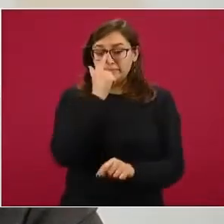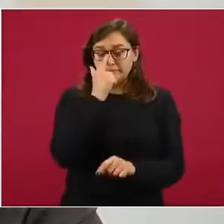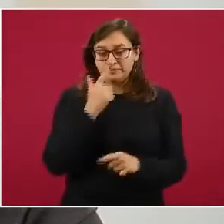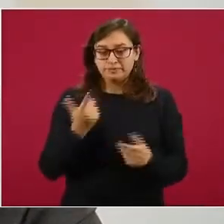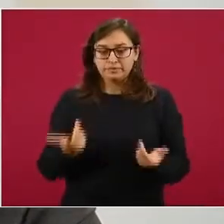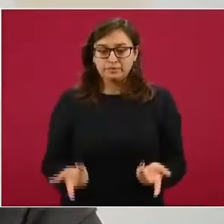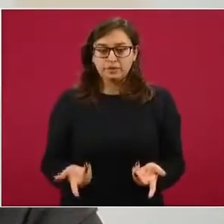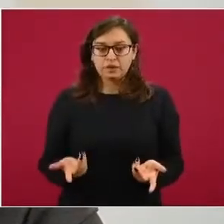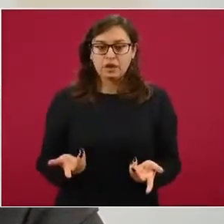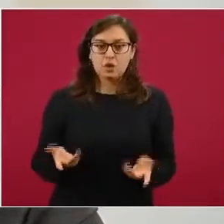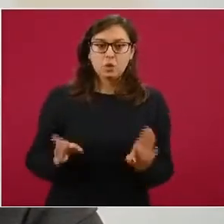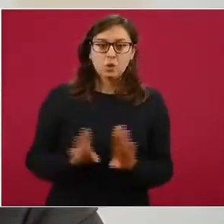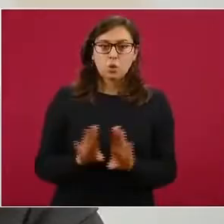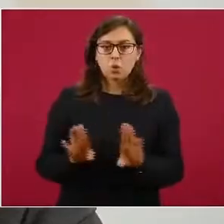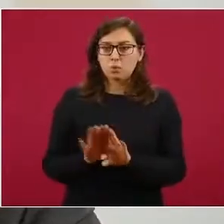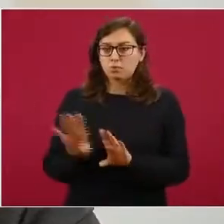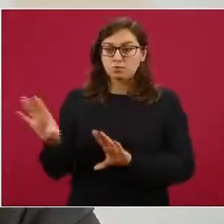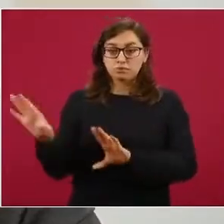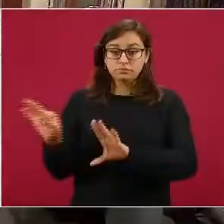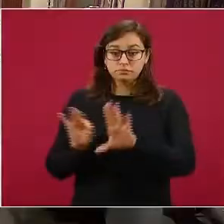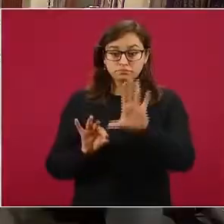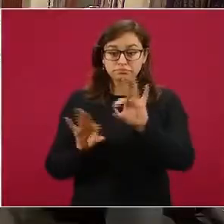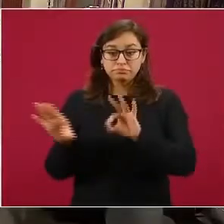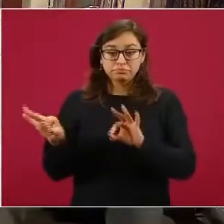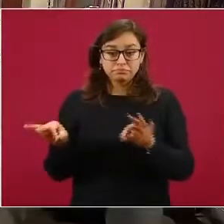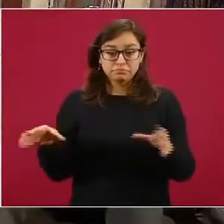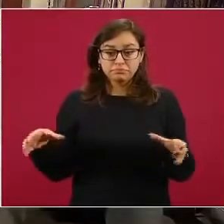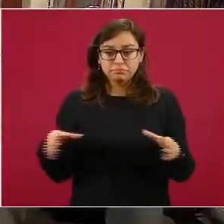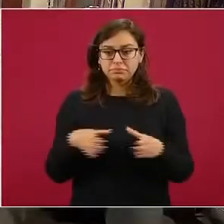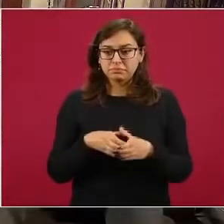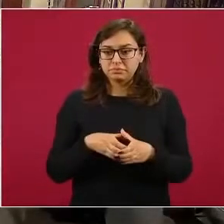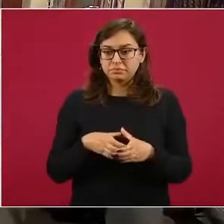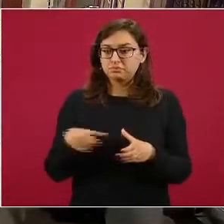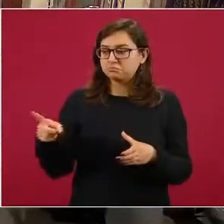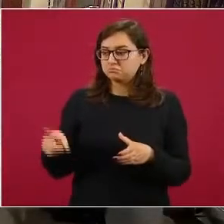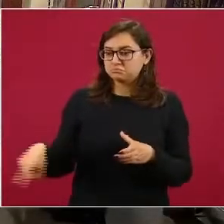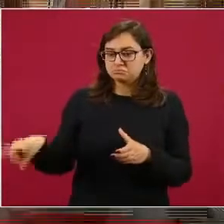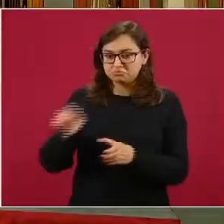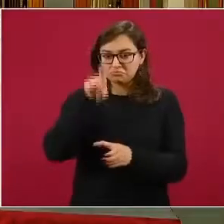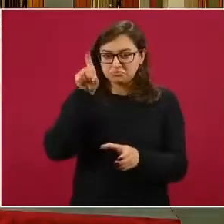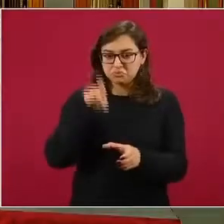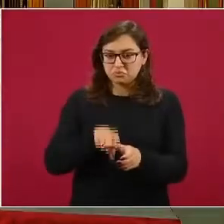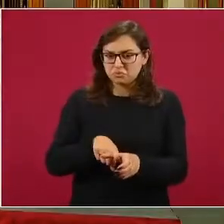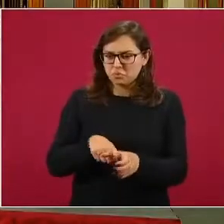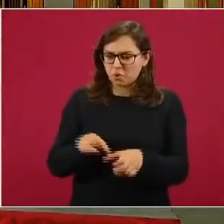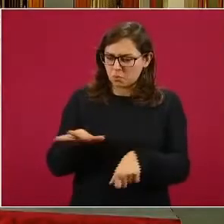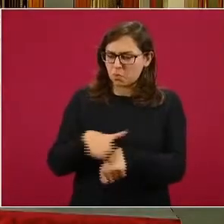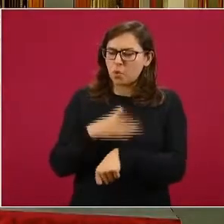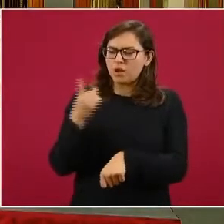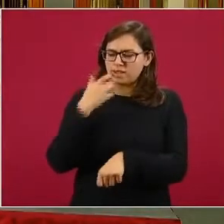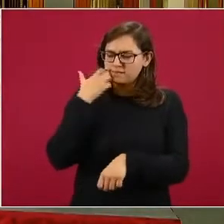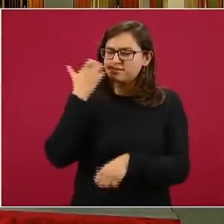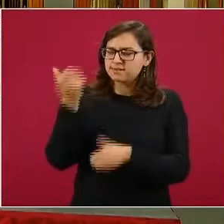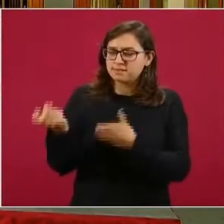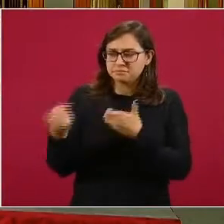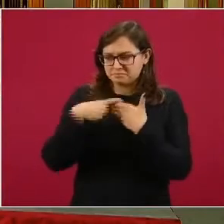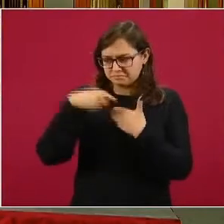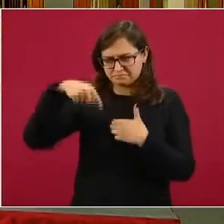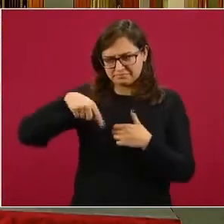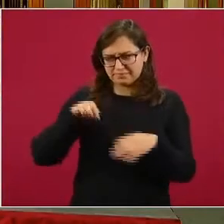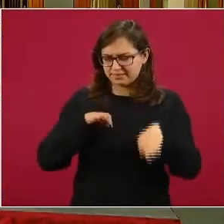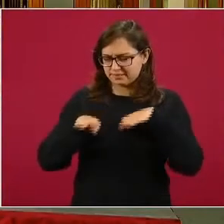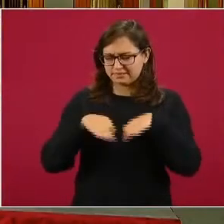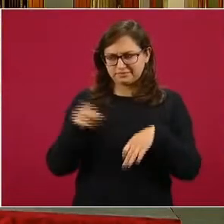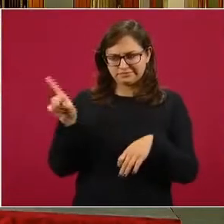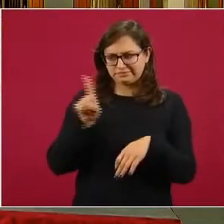para reclutarlos es claramente identificar el motivo de la agrupación, que no es una bolsa de trabajo, es